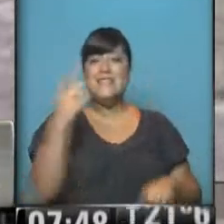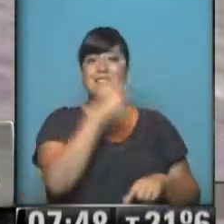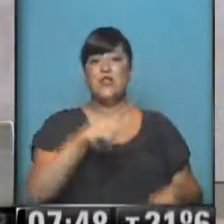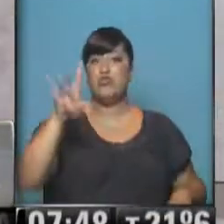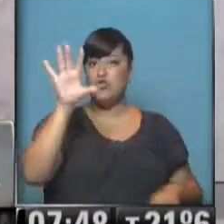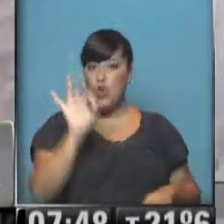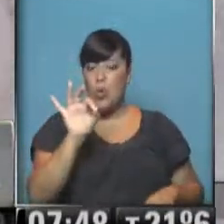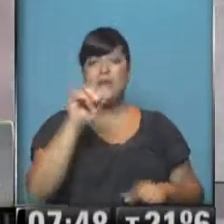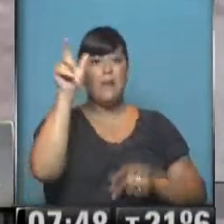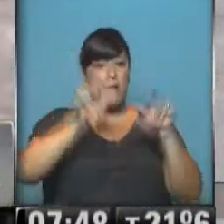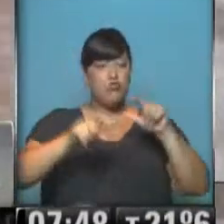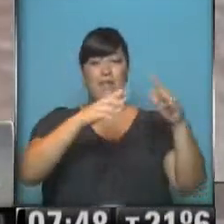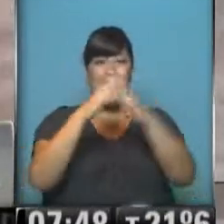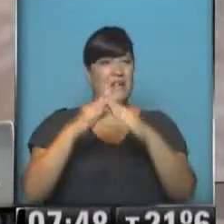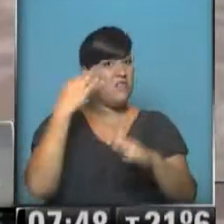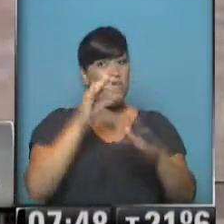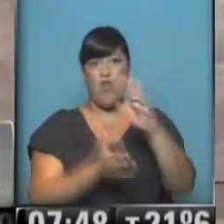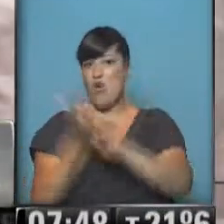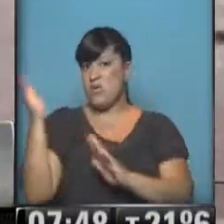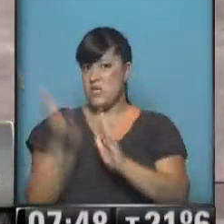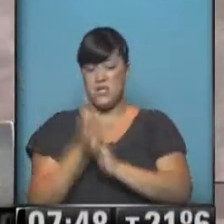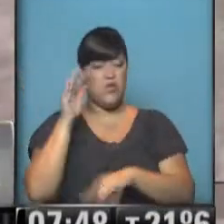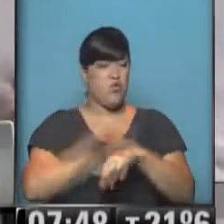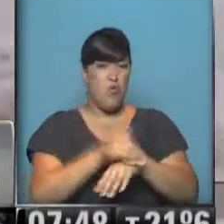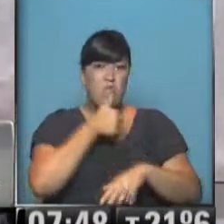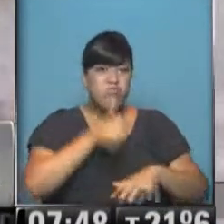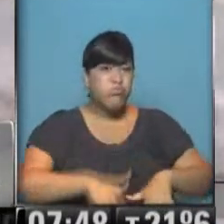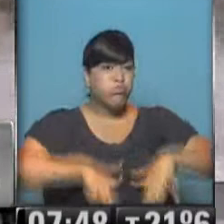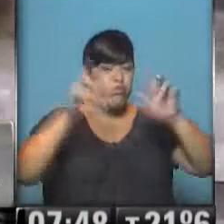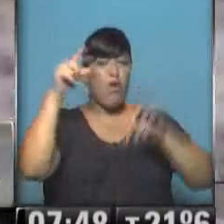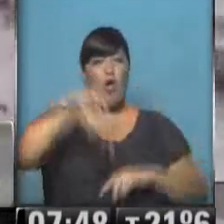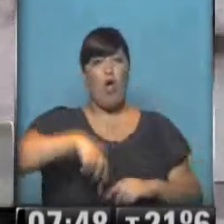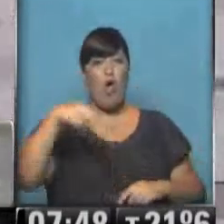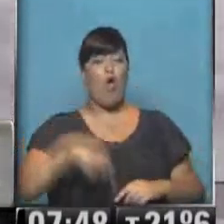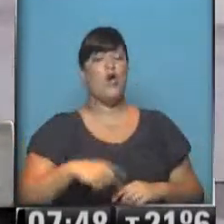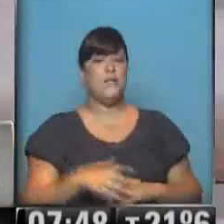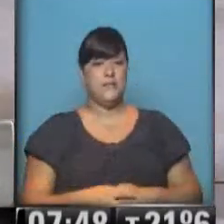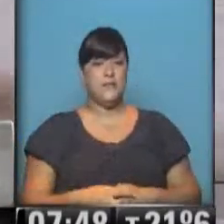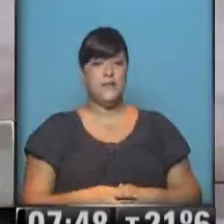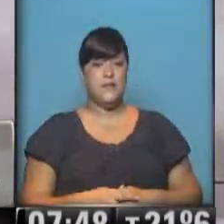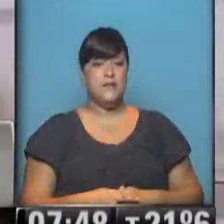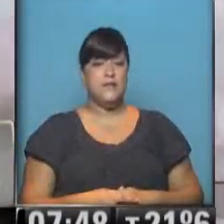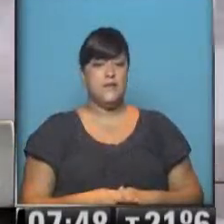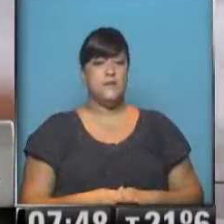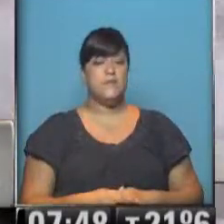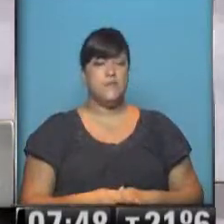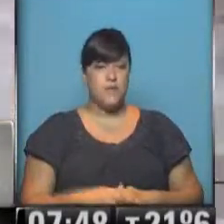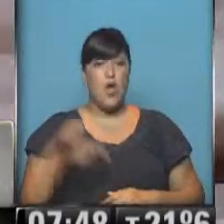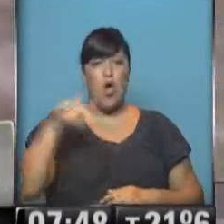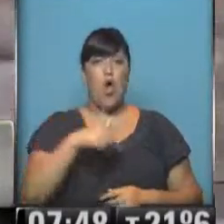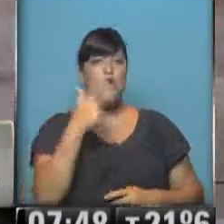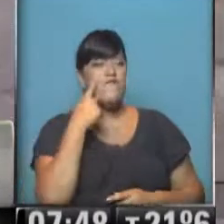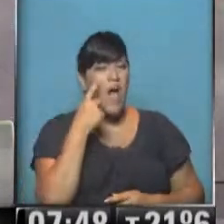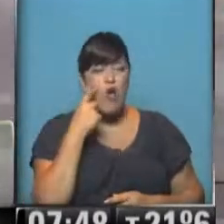evacuados y, bueno, hoy vamos a salir con cuadrillas de relevamiento de